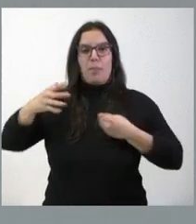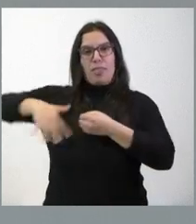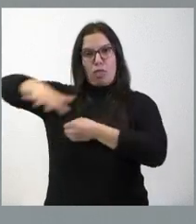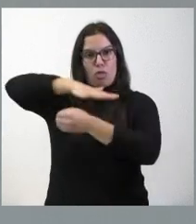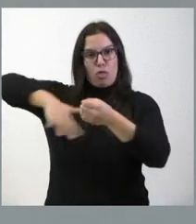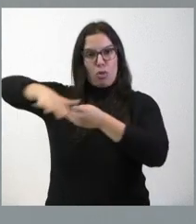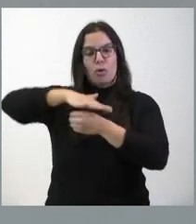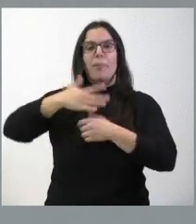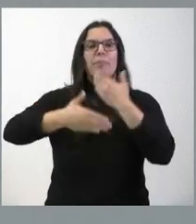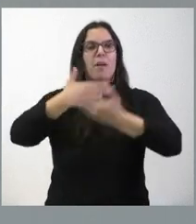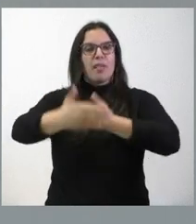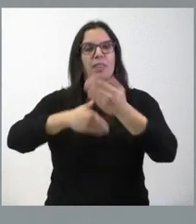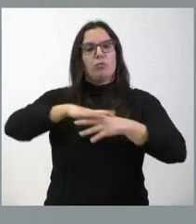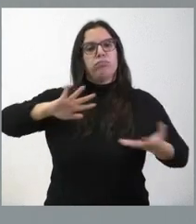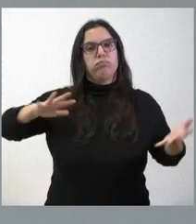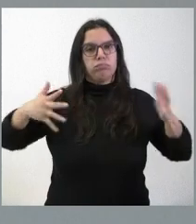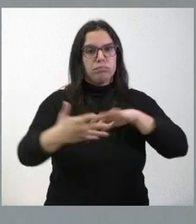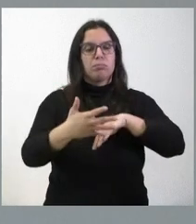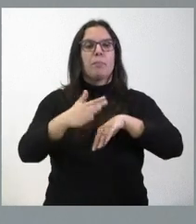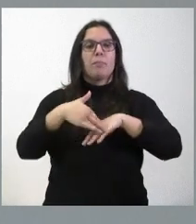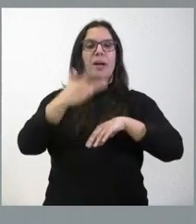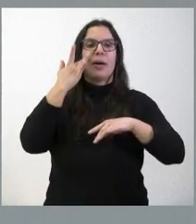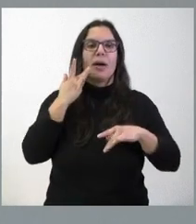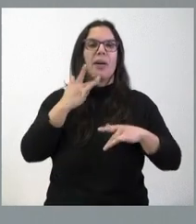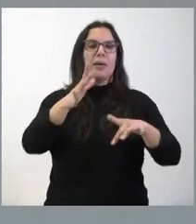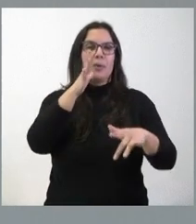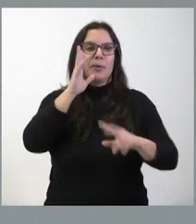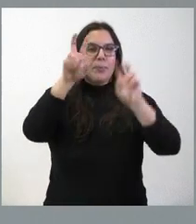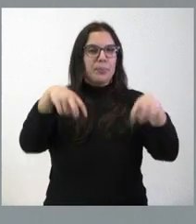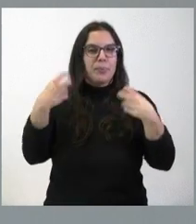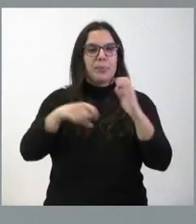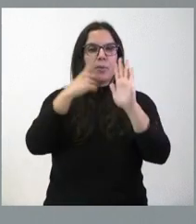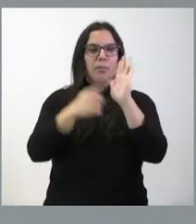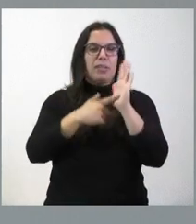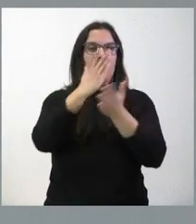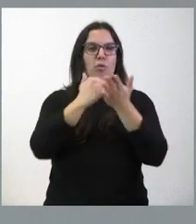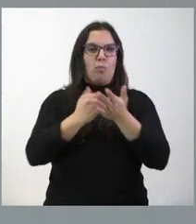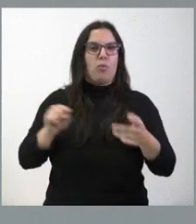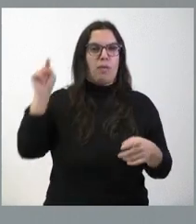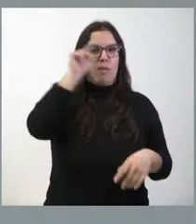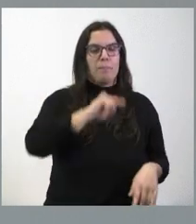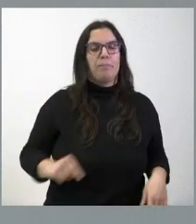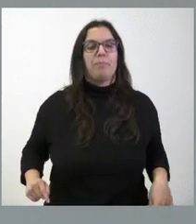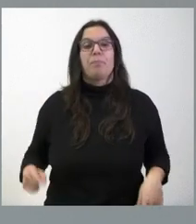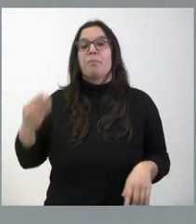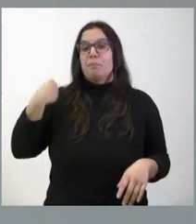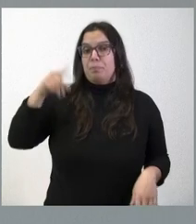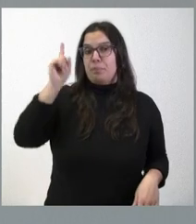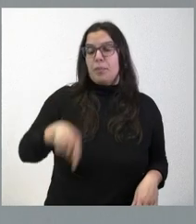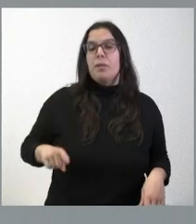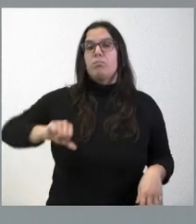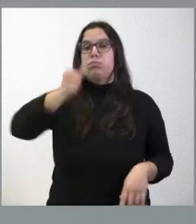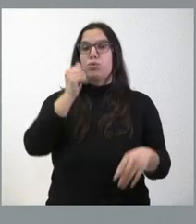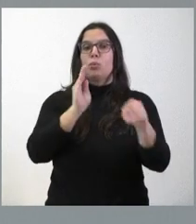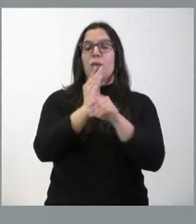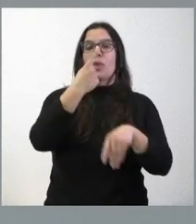avanzando en la línea de la depuración integral de las aguas en nuestra comunidad autónoma. De la misma forma, se aprueba una subvención de